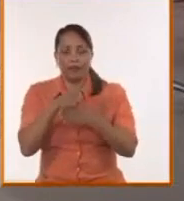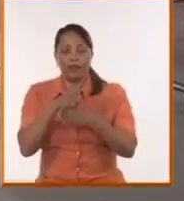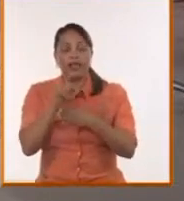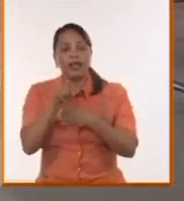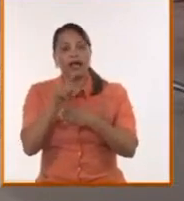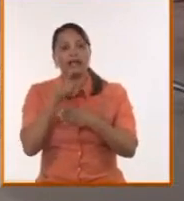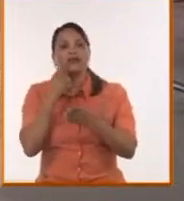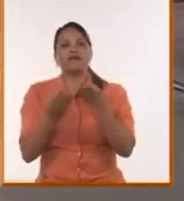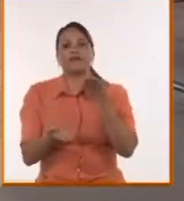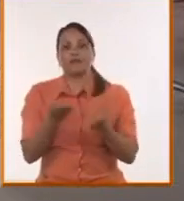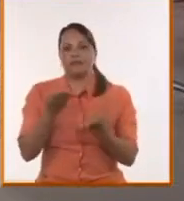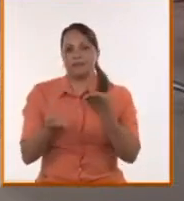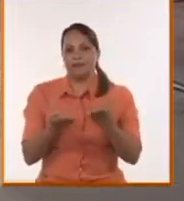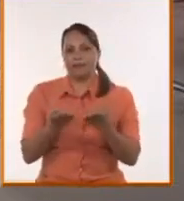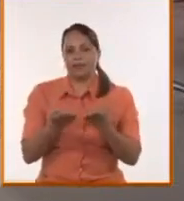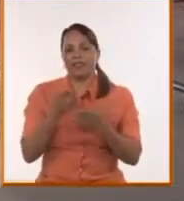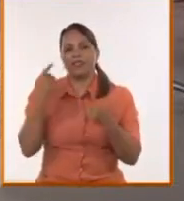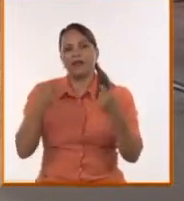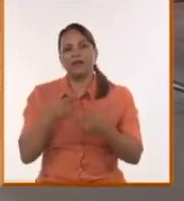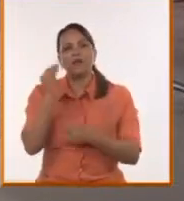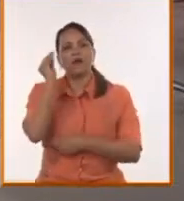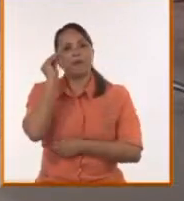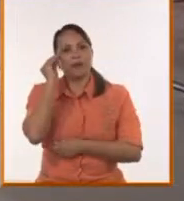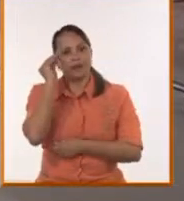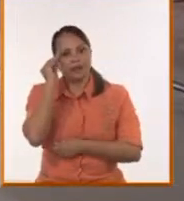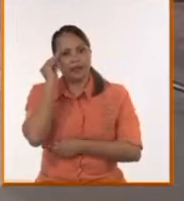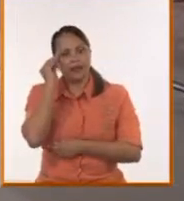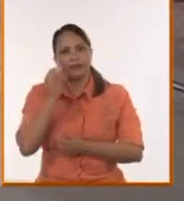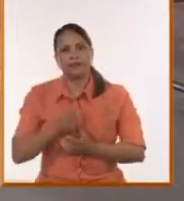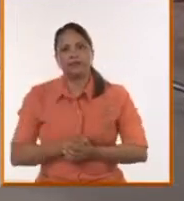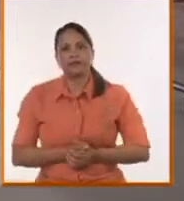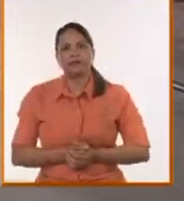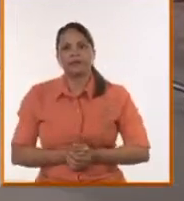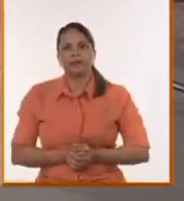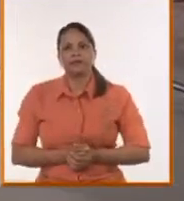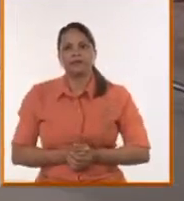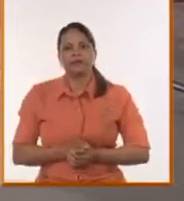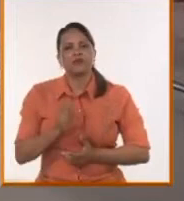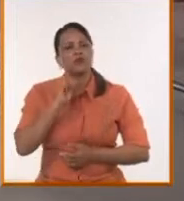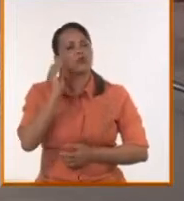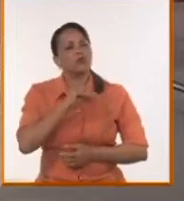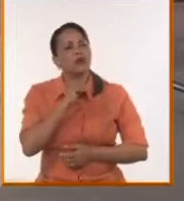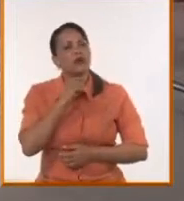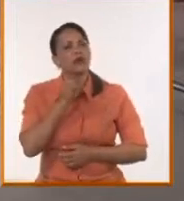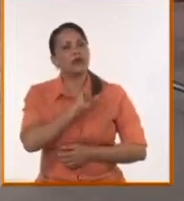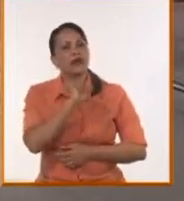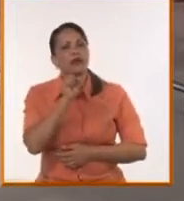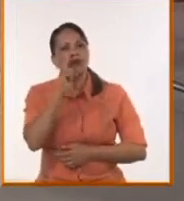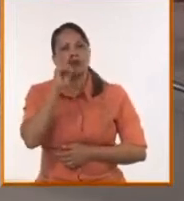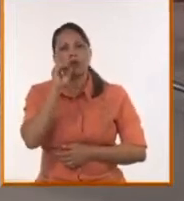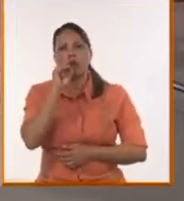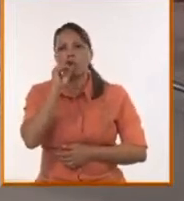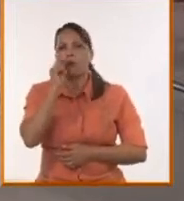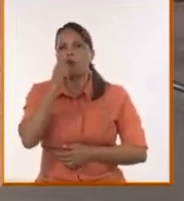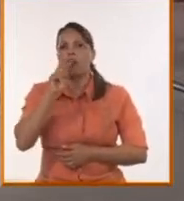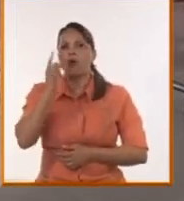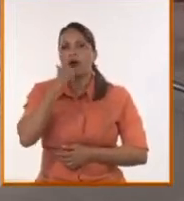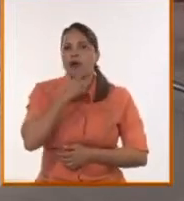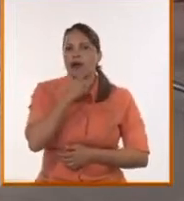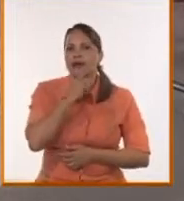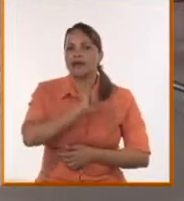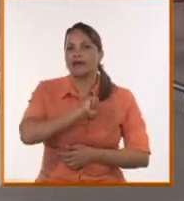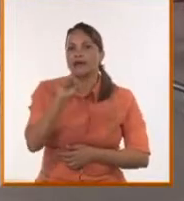también tenemos que aprender de esas plataformas para no dejar que ellos ganen. ¿Sabes cómo ganó Novoa? Y se los comento a quienes nos están viendo.